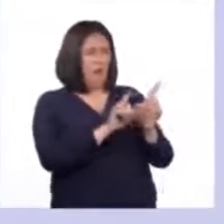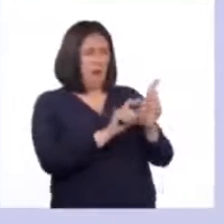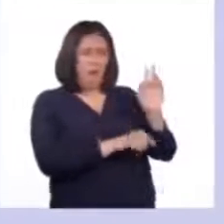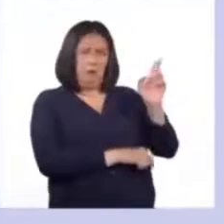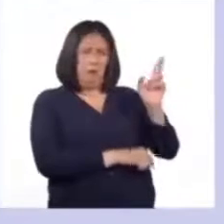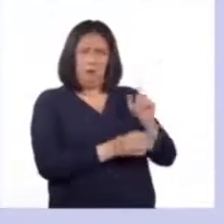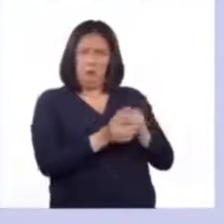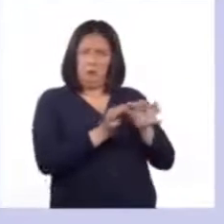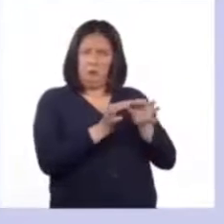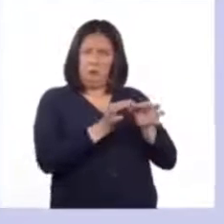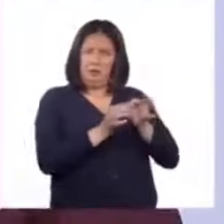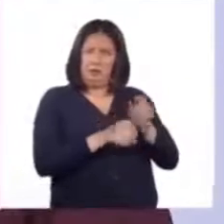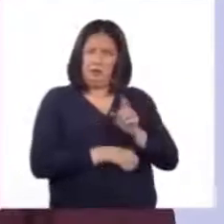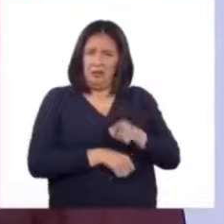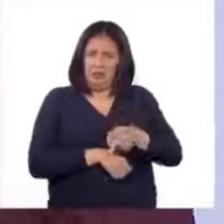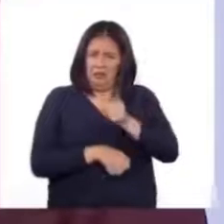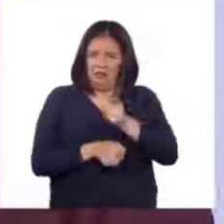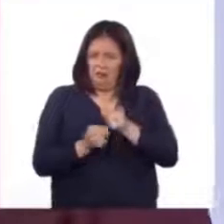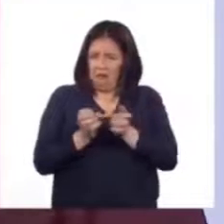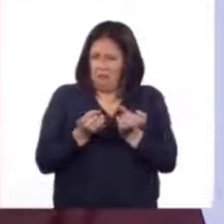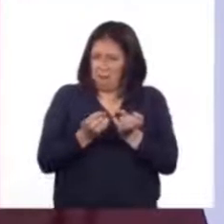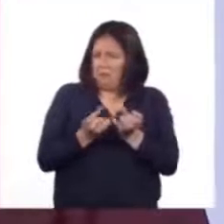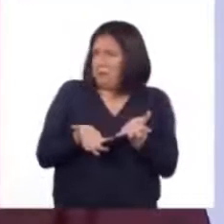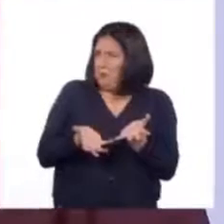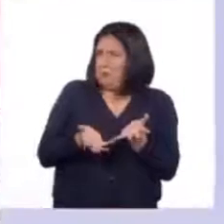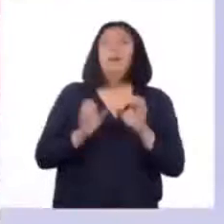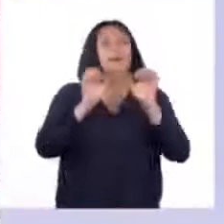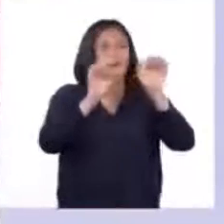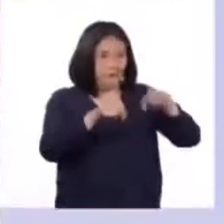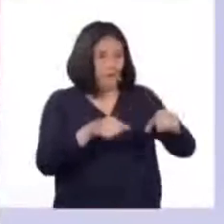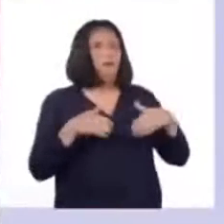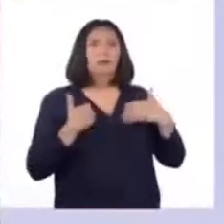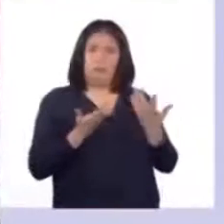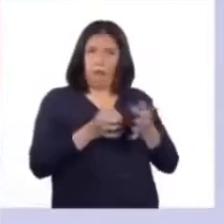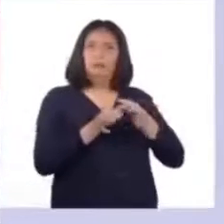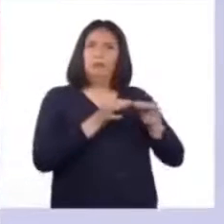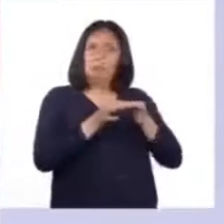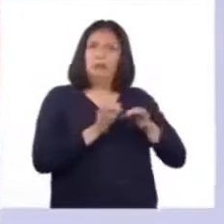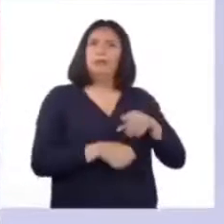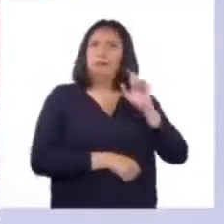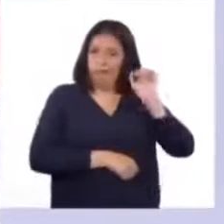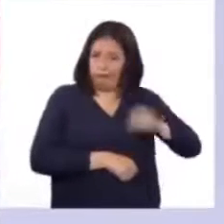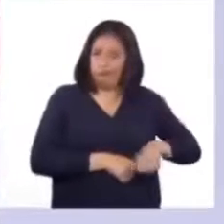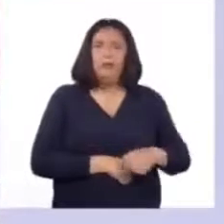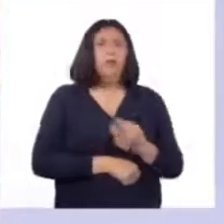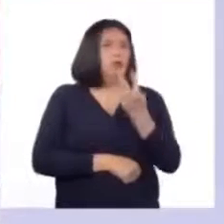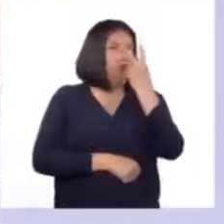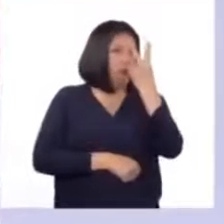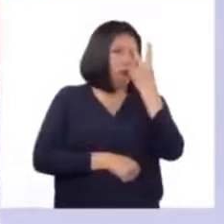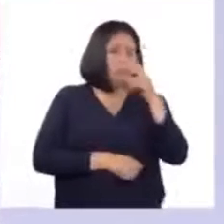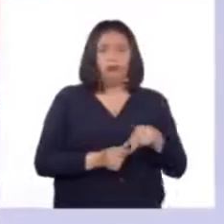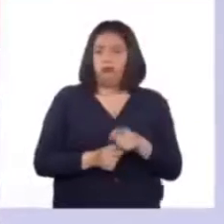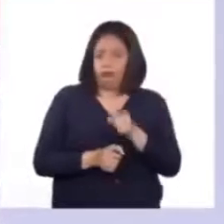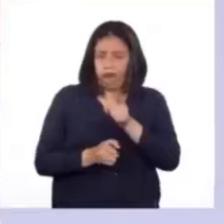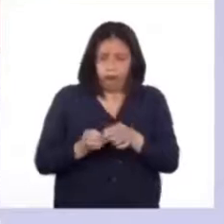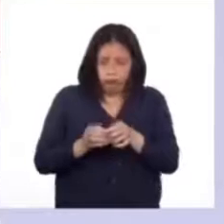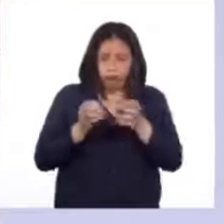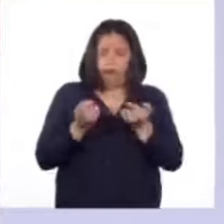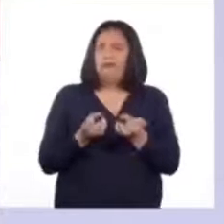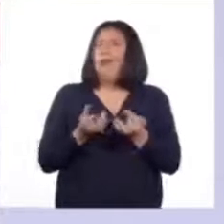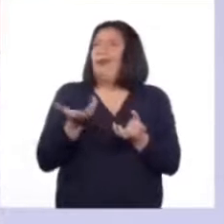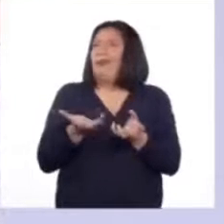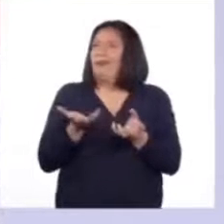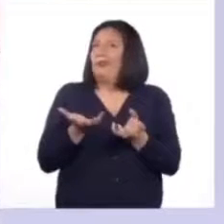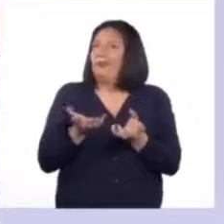poco más sobre los testículos? Por supuesto, Patricia. Los testículos son dos glándulas esféricas que se